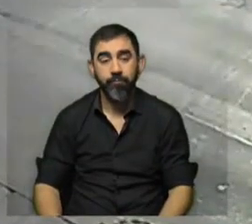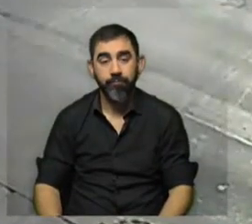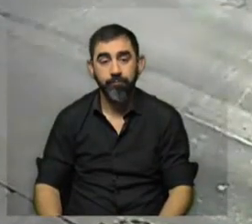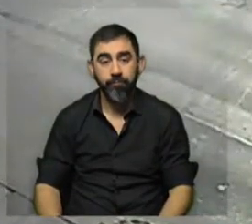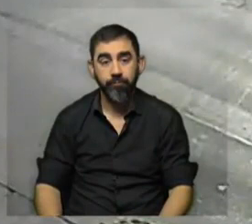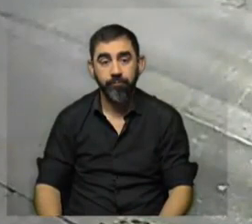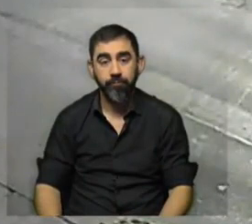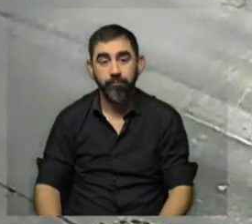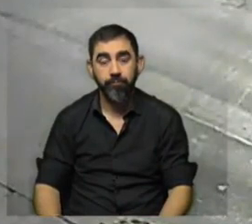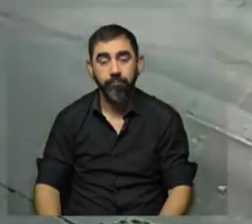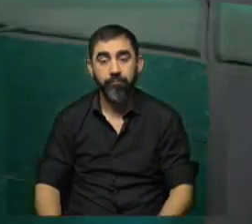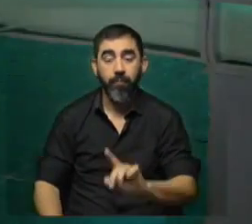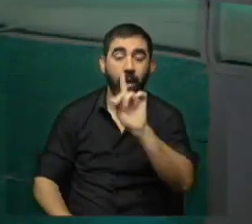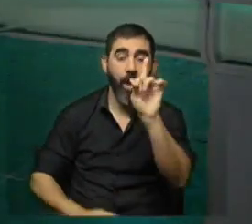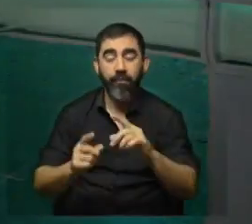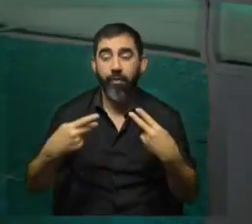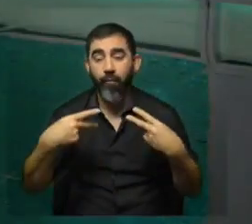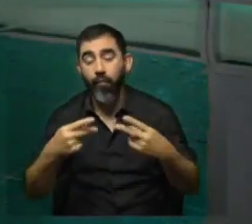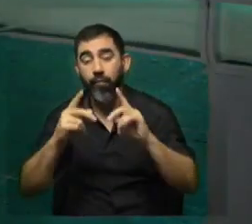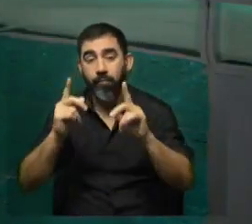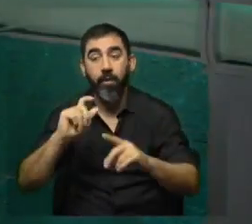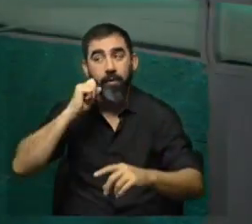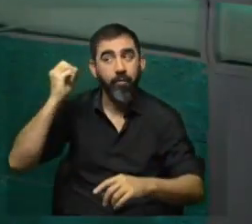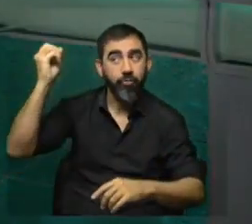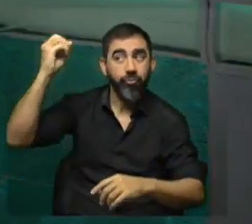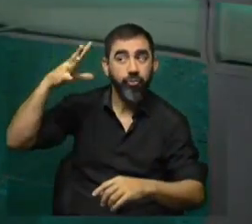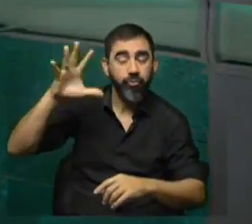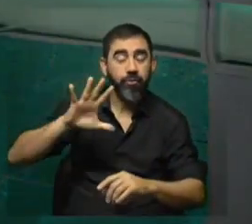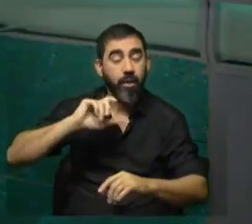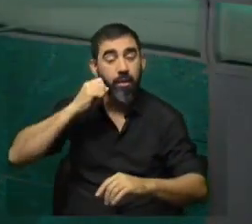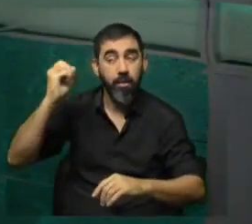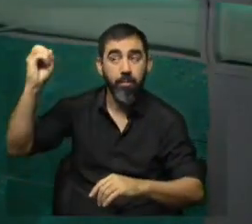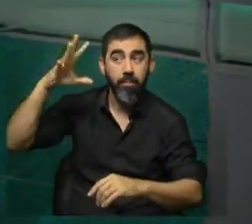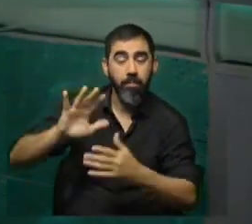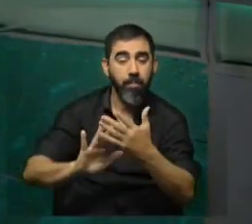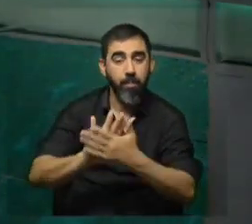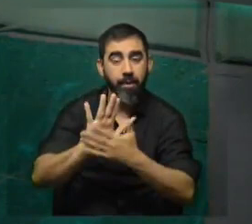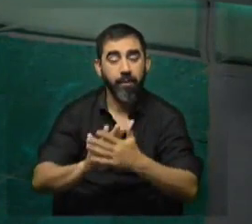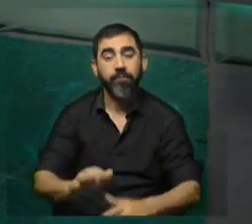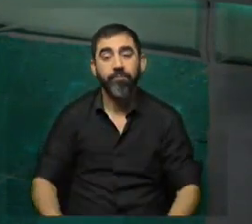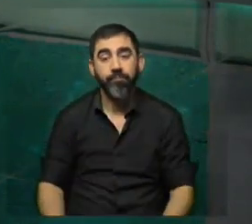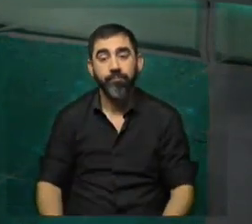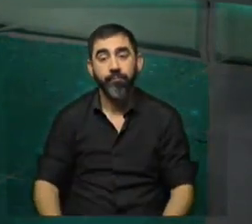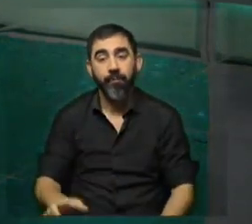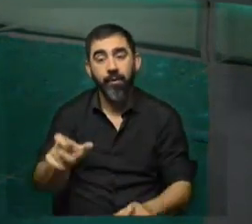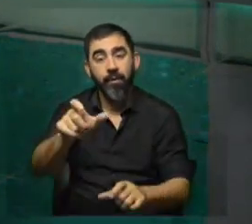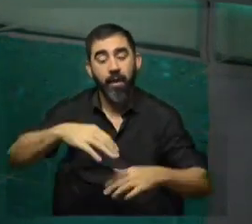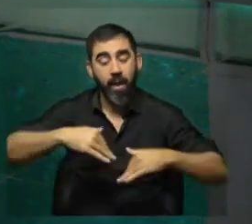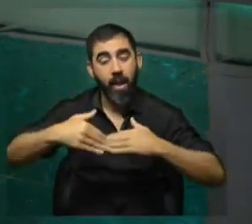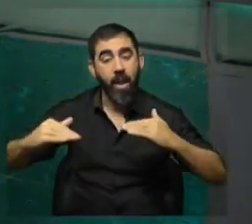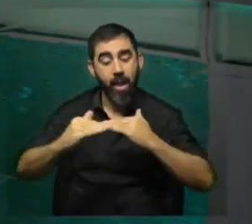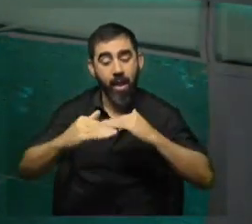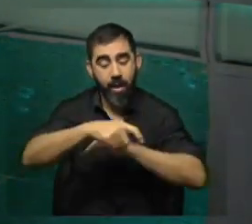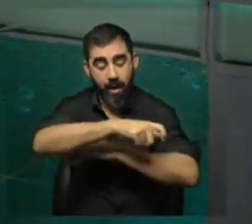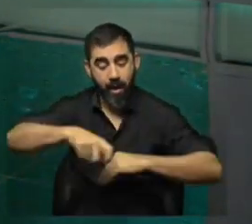justamente, ¿no? Eso a veces pasa también cuando hay fútbol. lindo el sol, ¿no? Sí, una mañana muy soledad decíamos, pero claro, es lo que pasa en los canteros, es estación arriba de la